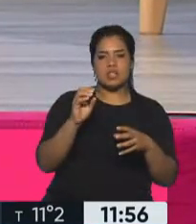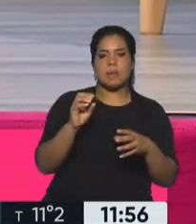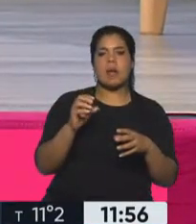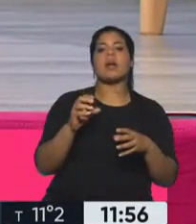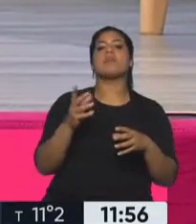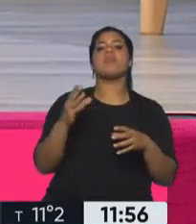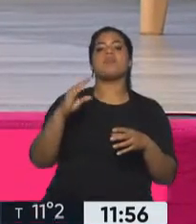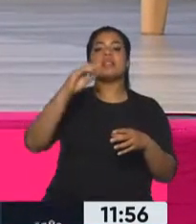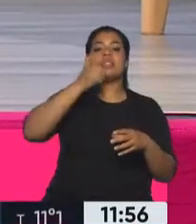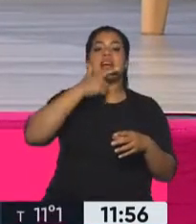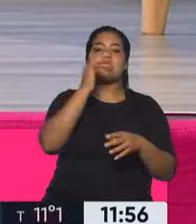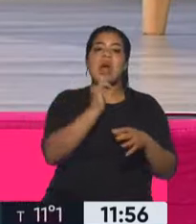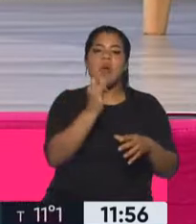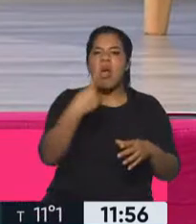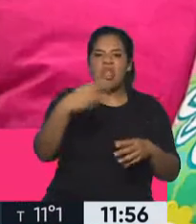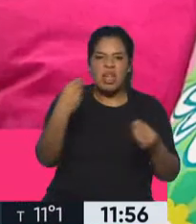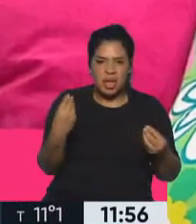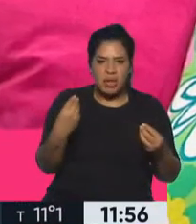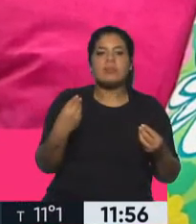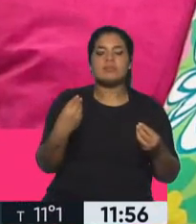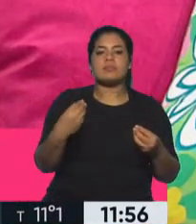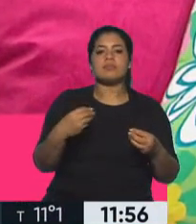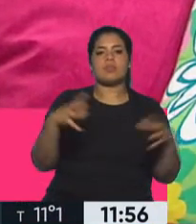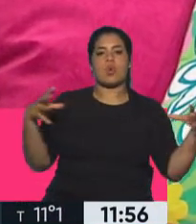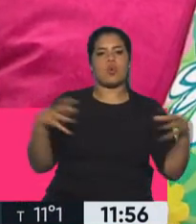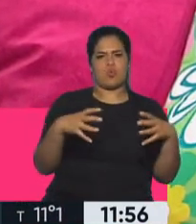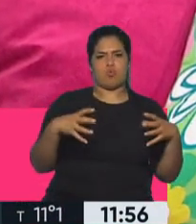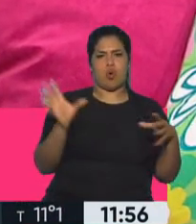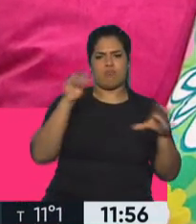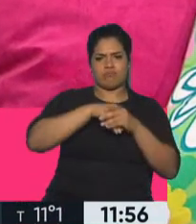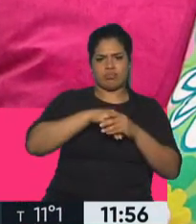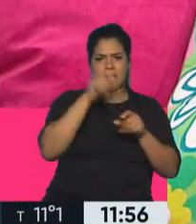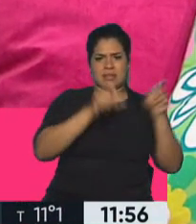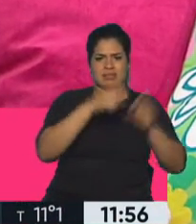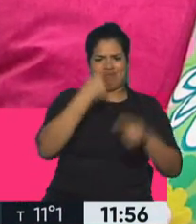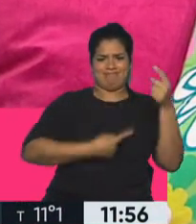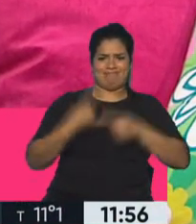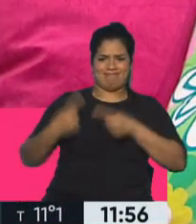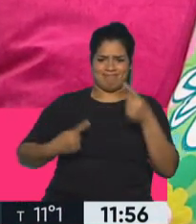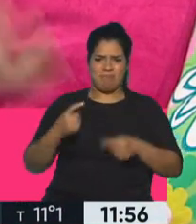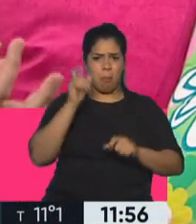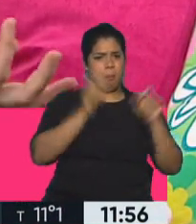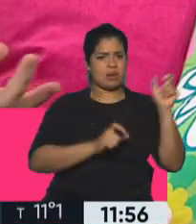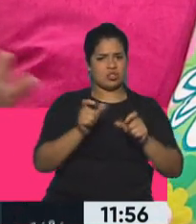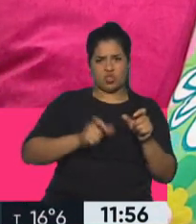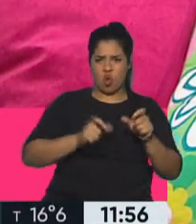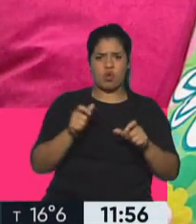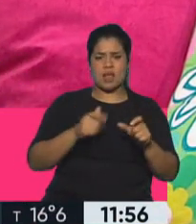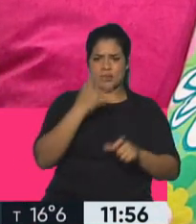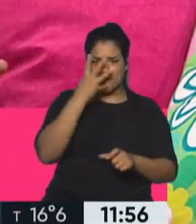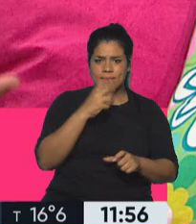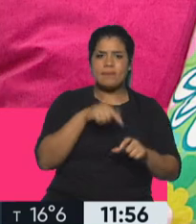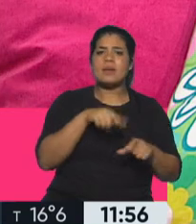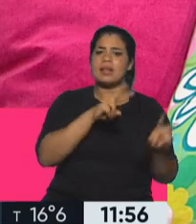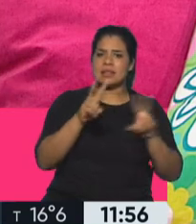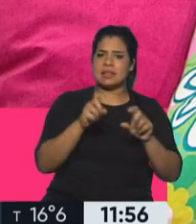hablamos de chagas, y justamente es un grupo multidimensional en donde somos todas personas involucradas con la temática desde